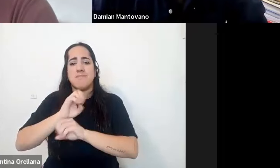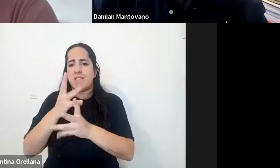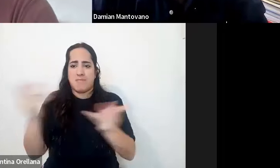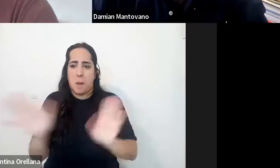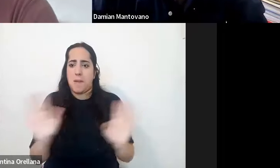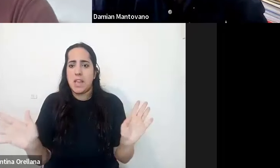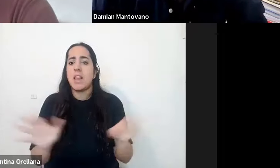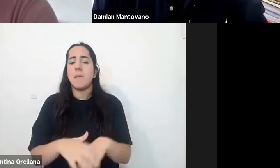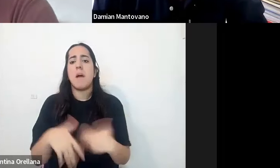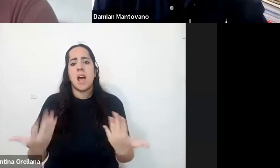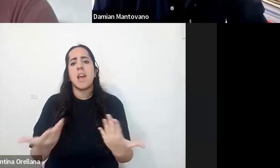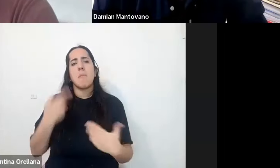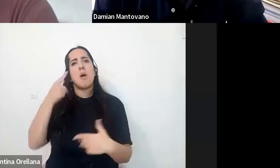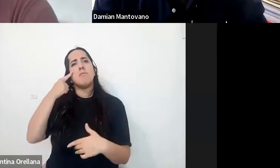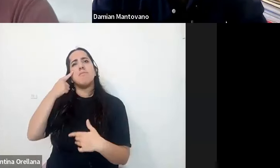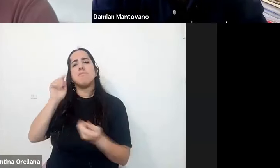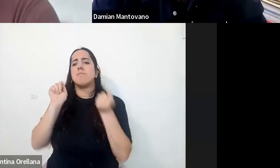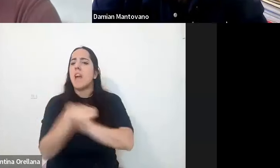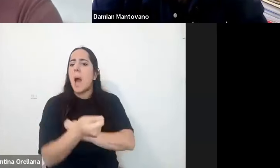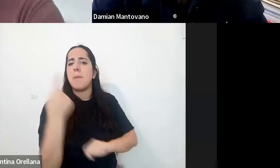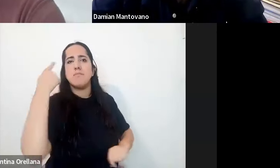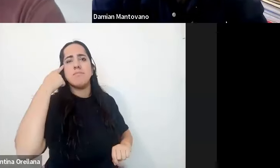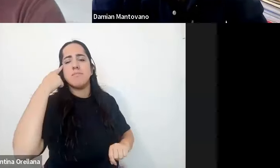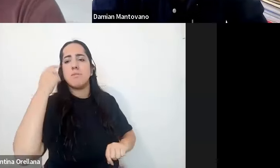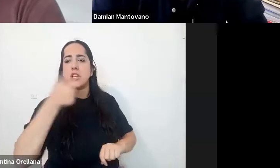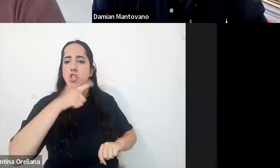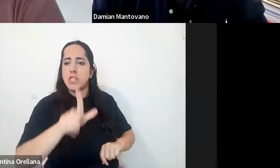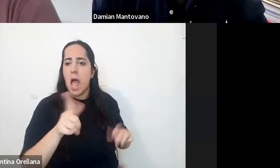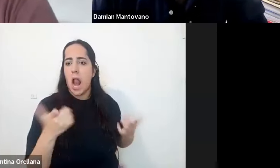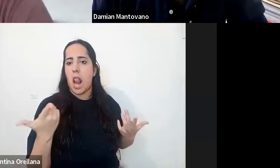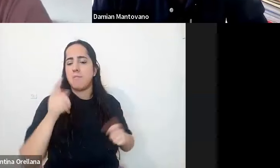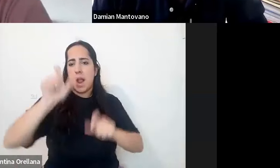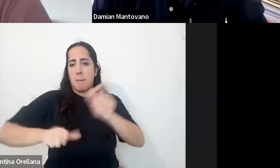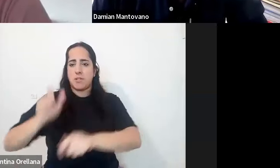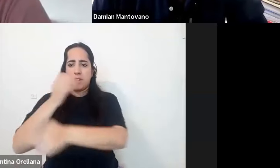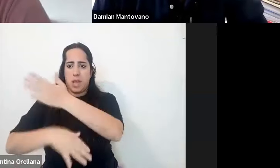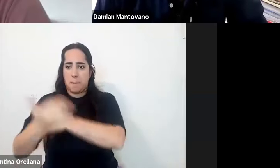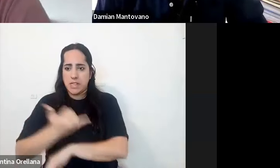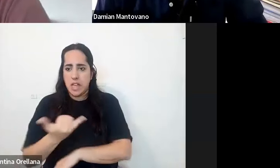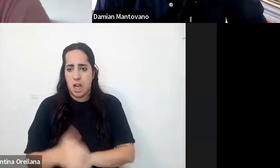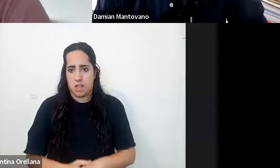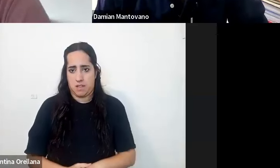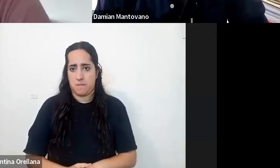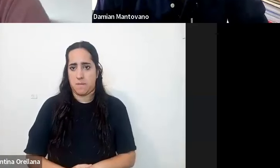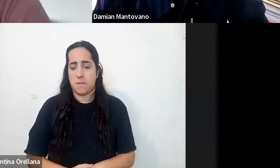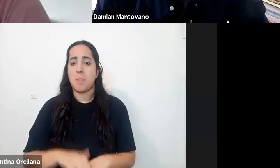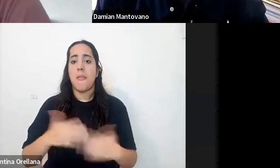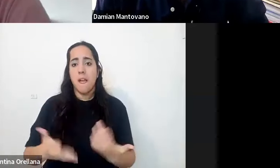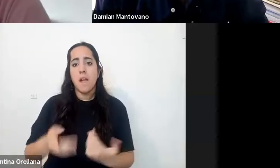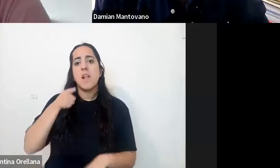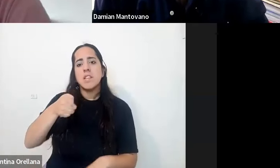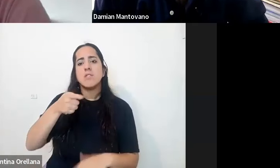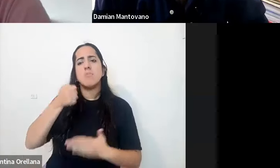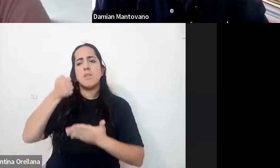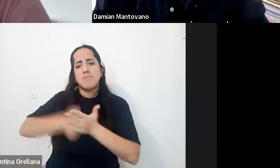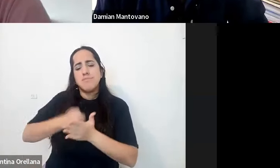profundizar en una mirada social de la discapacidad desde este lugar es entonces que los esfuerzos de